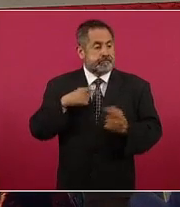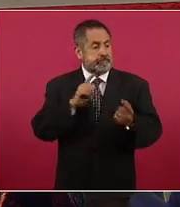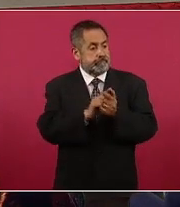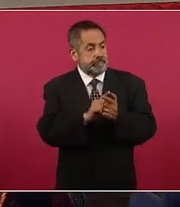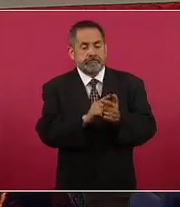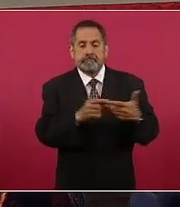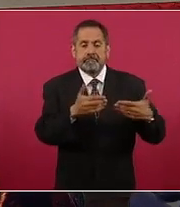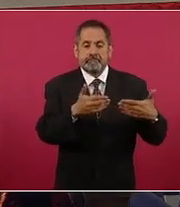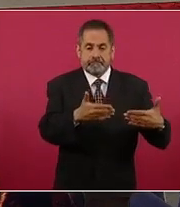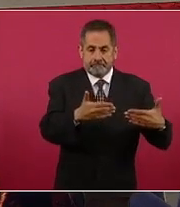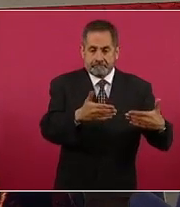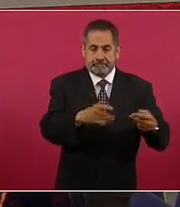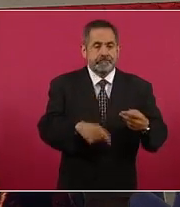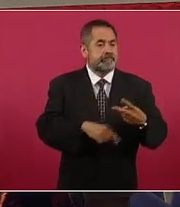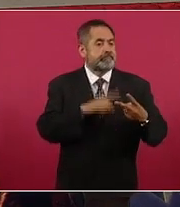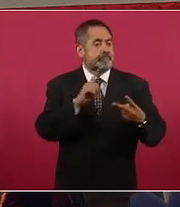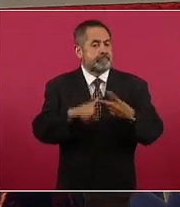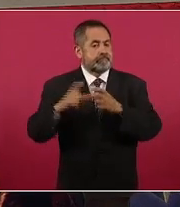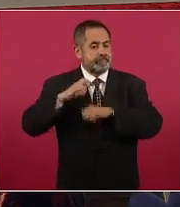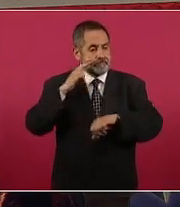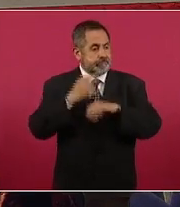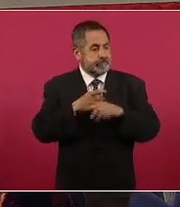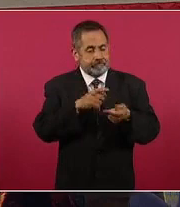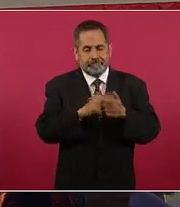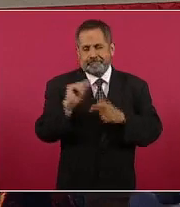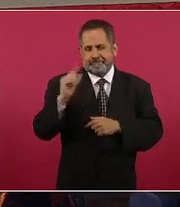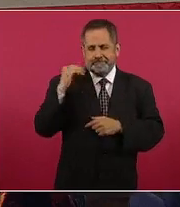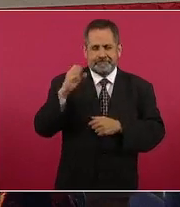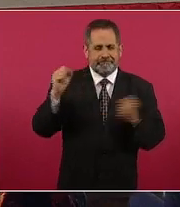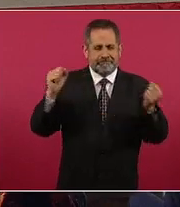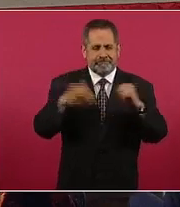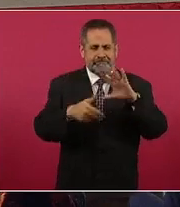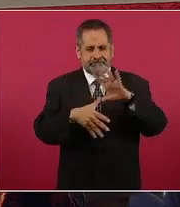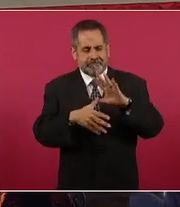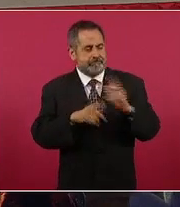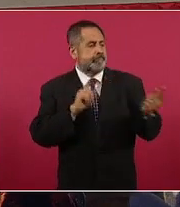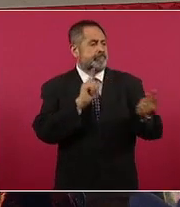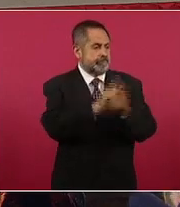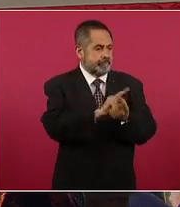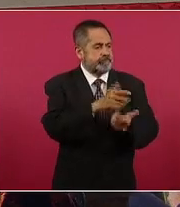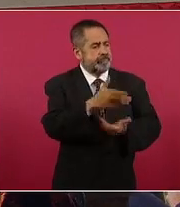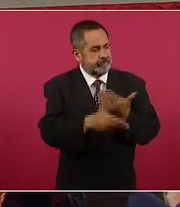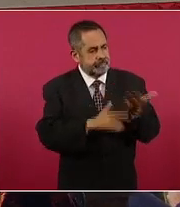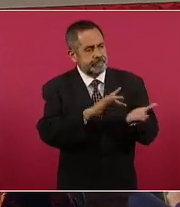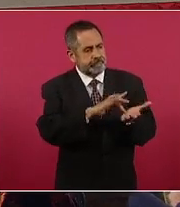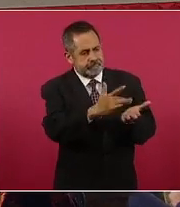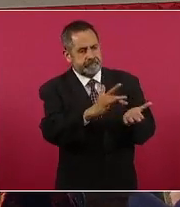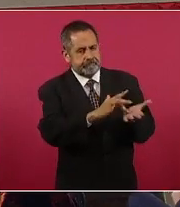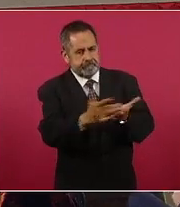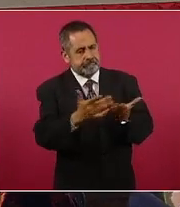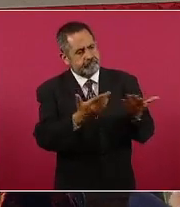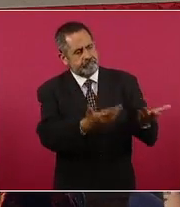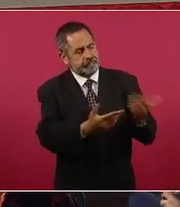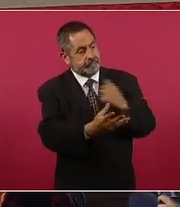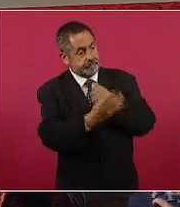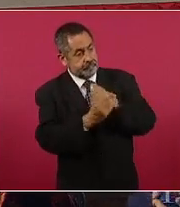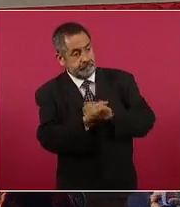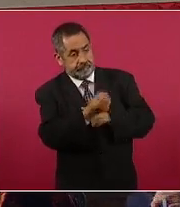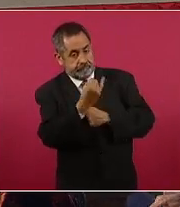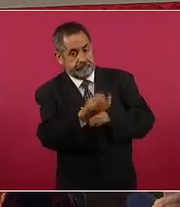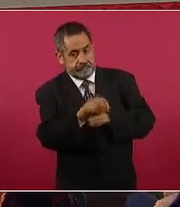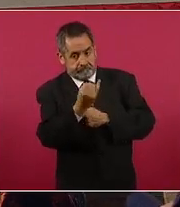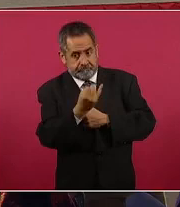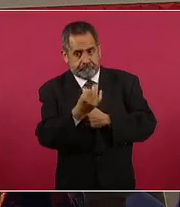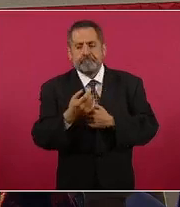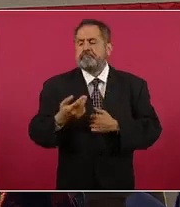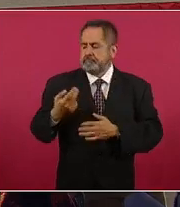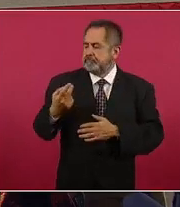canciller en la Cumbre de las Américas, les agradecimos cumplidamente este beneplácito que nos permite seguir adelante en las